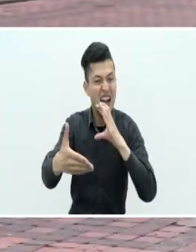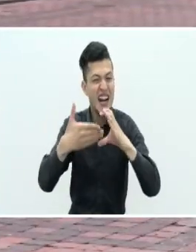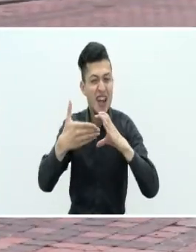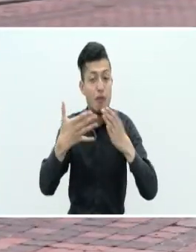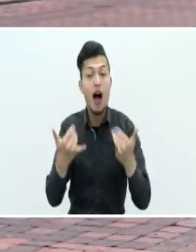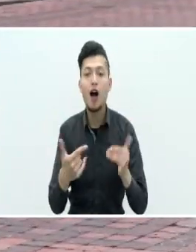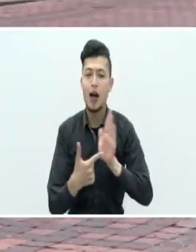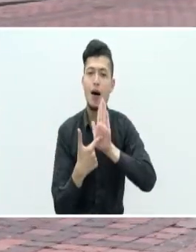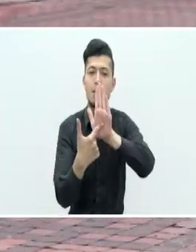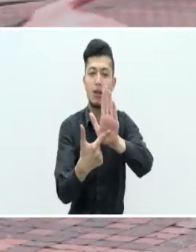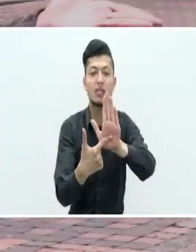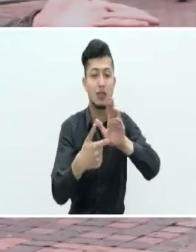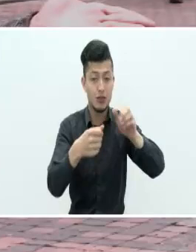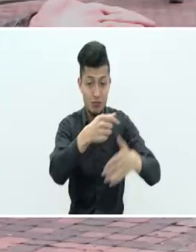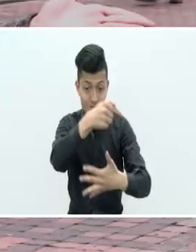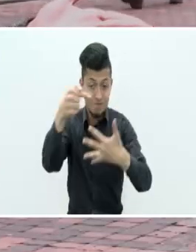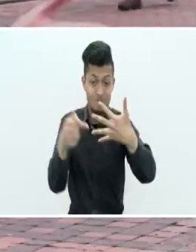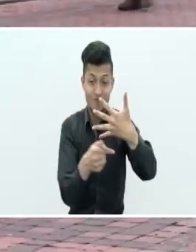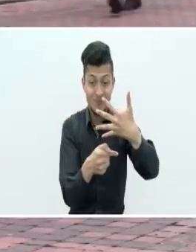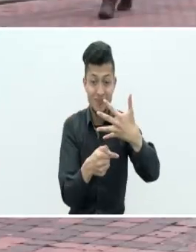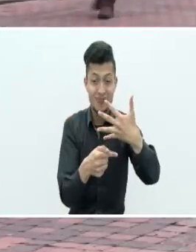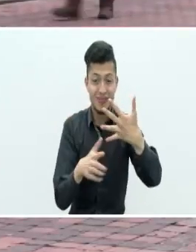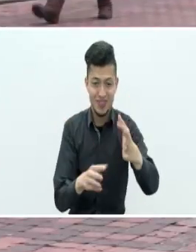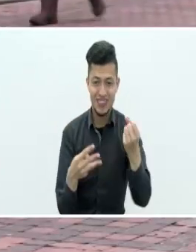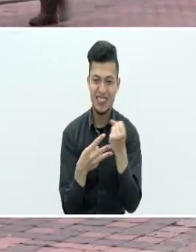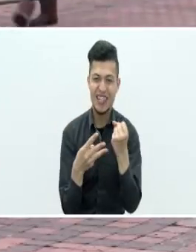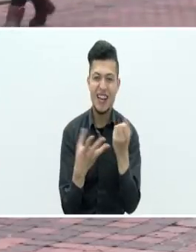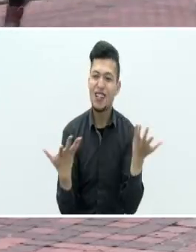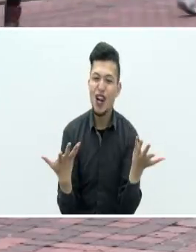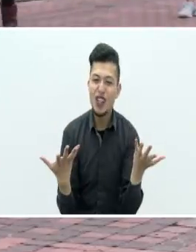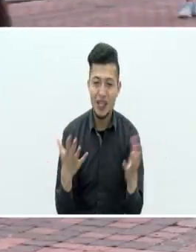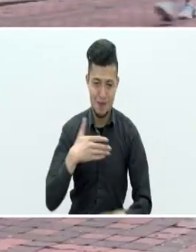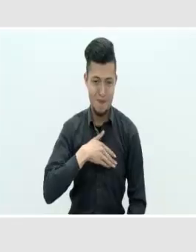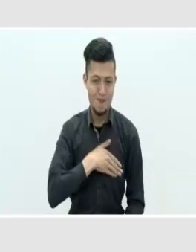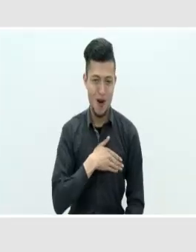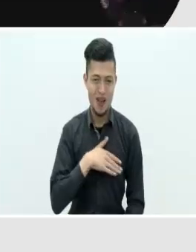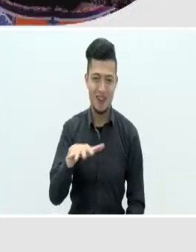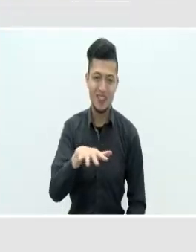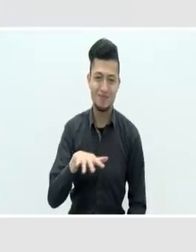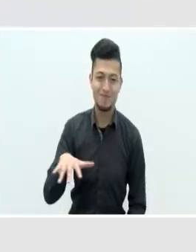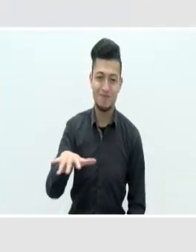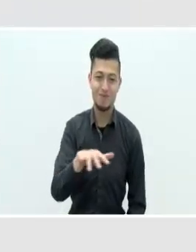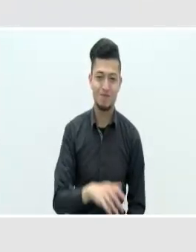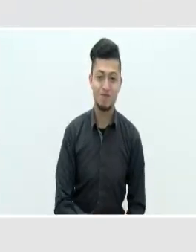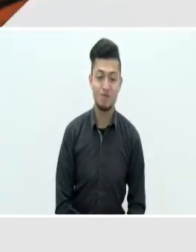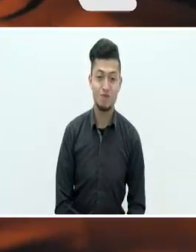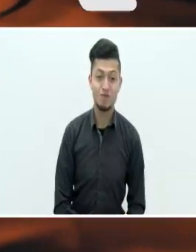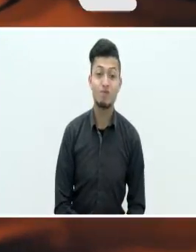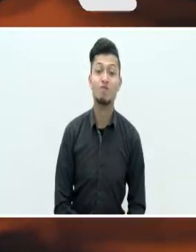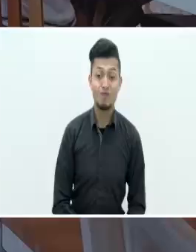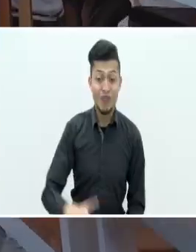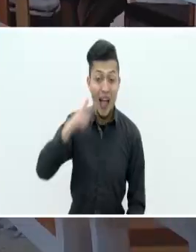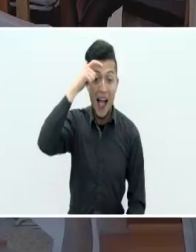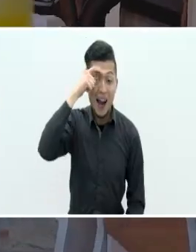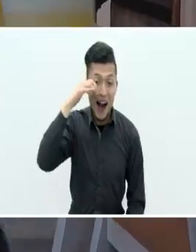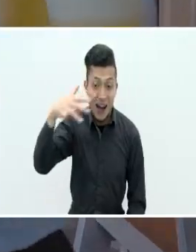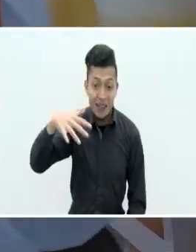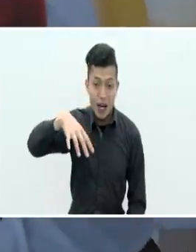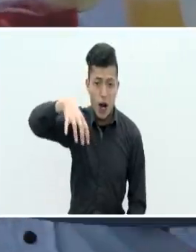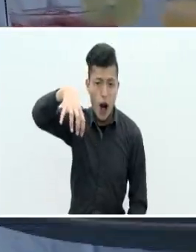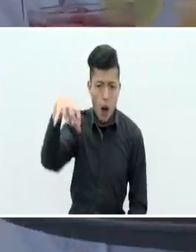presentamos el Top SENA. Nuestro protagonista, el departamento de Bolívar. Desde la heroica Cartagena de Indias,